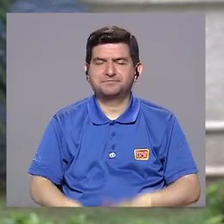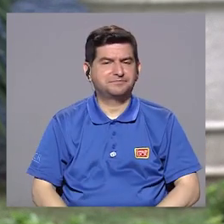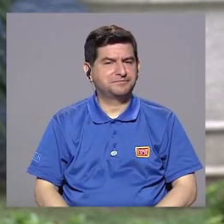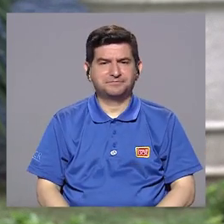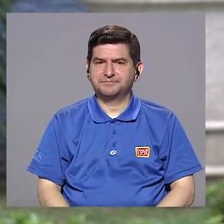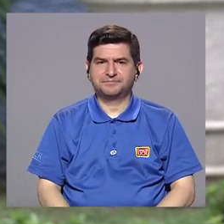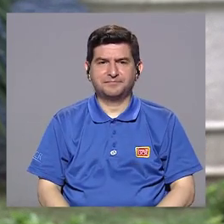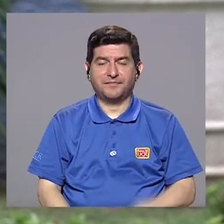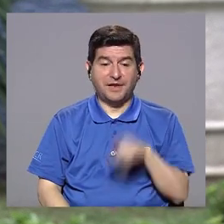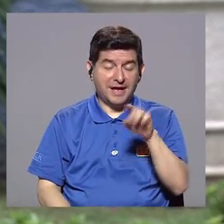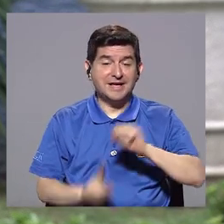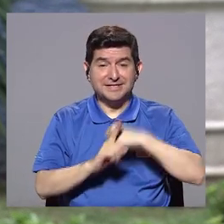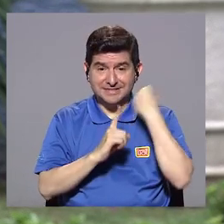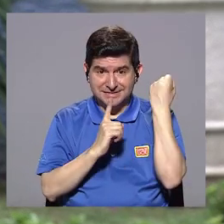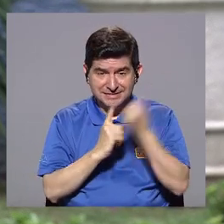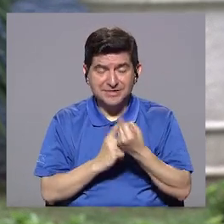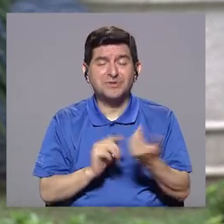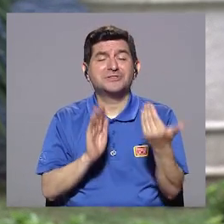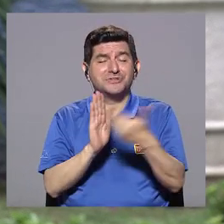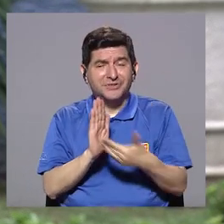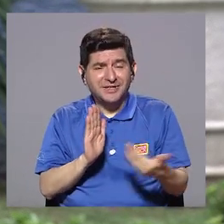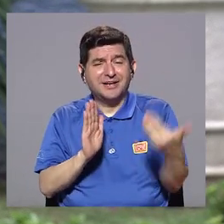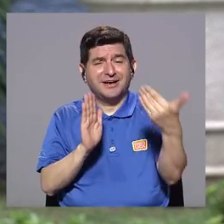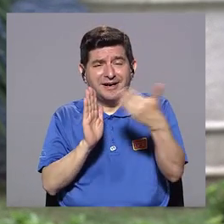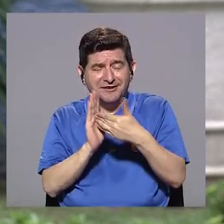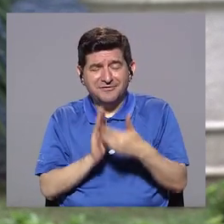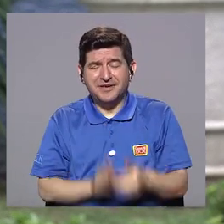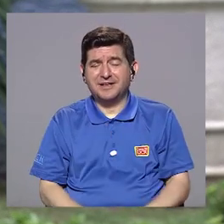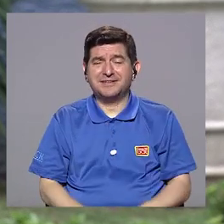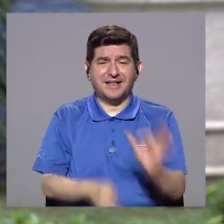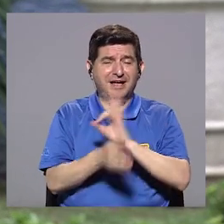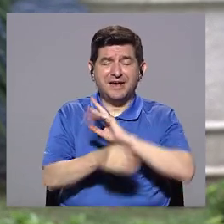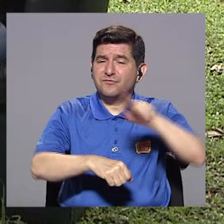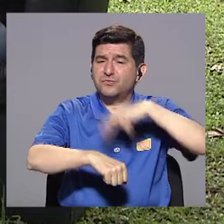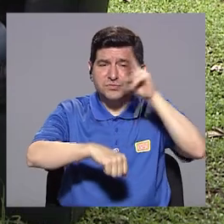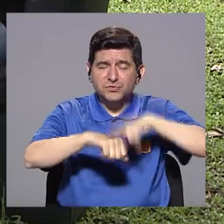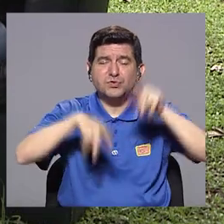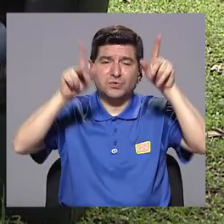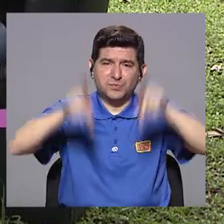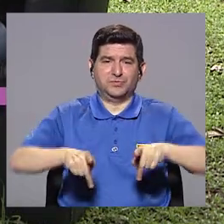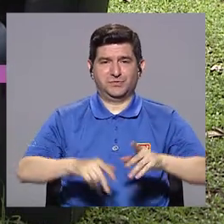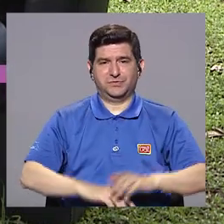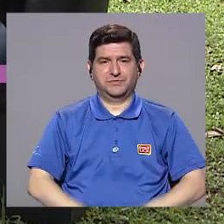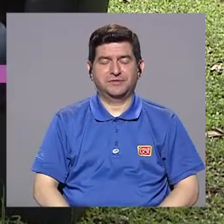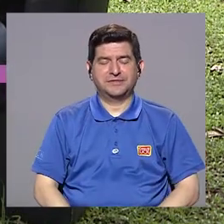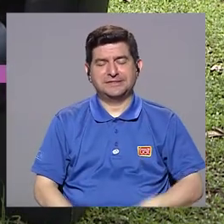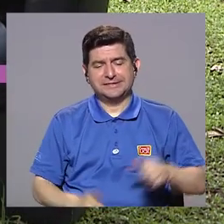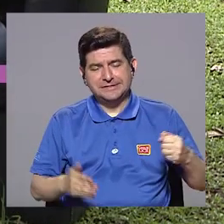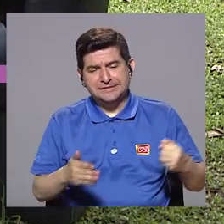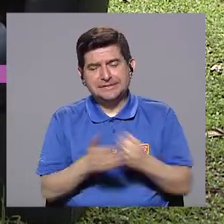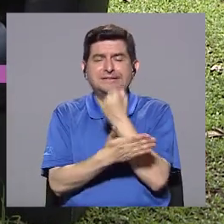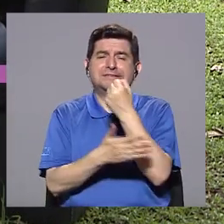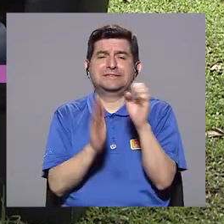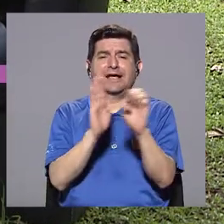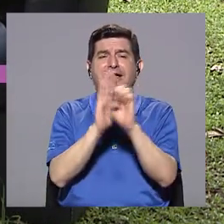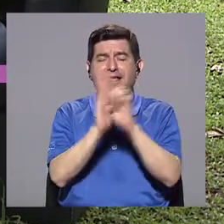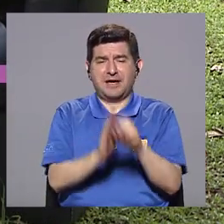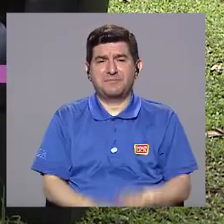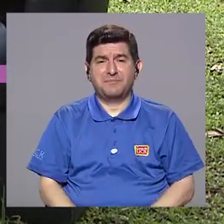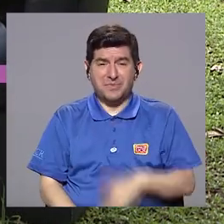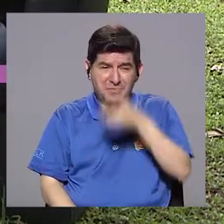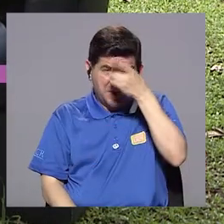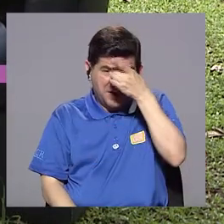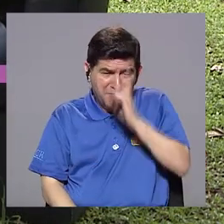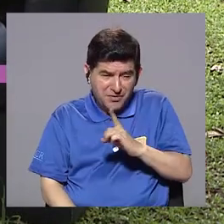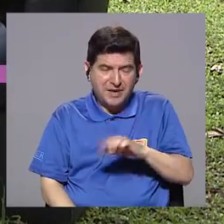como te digo, esta es una condición que altera el normal funcionamiento de las personas. Y lamentablemente, por ejemplo, en una